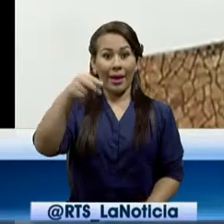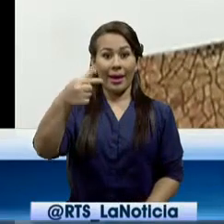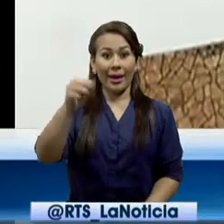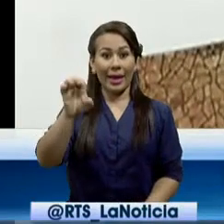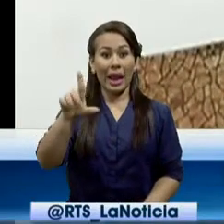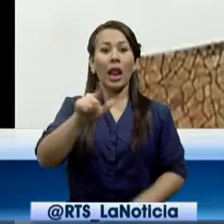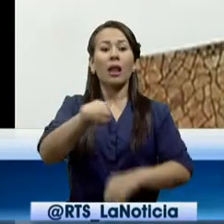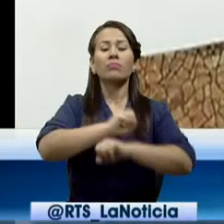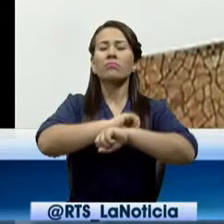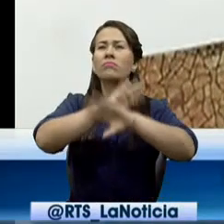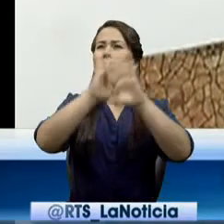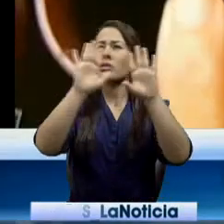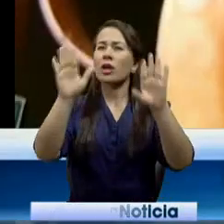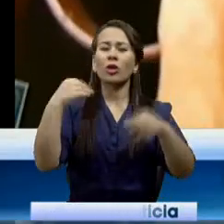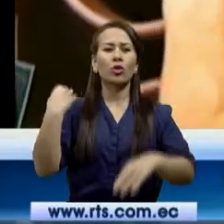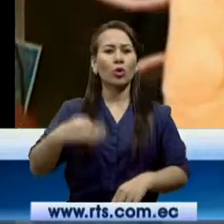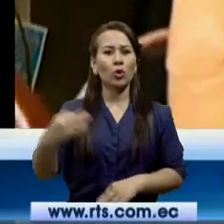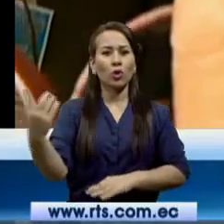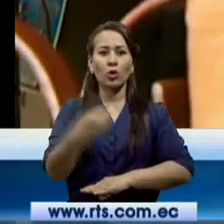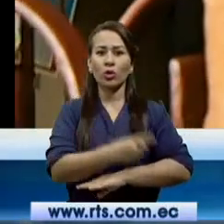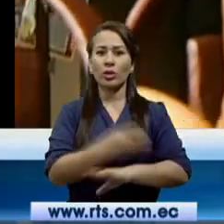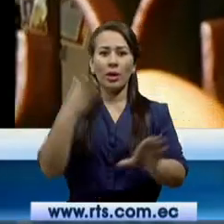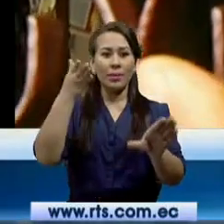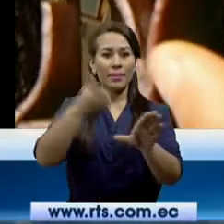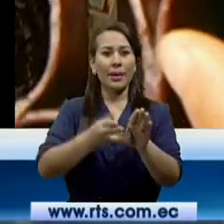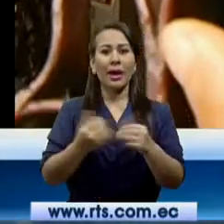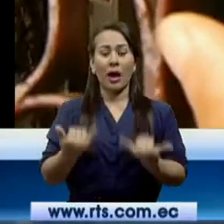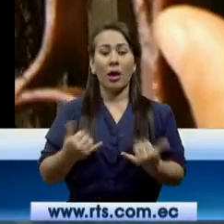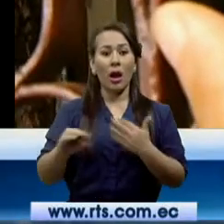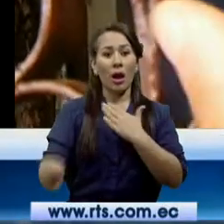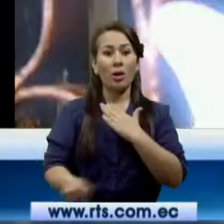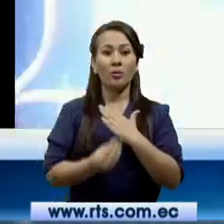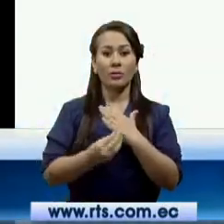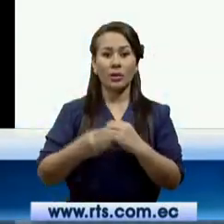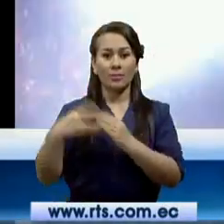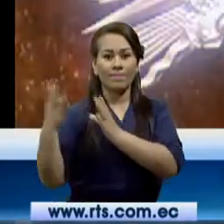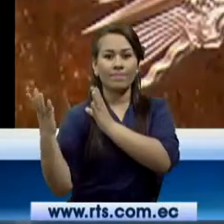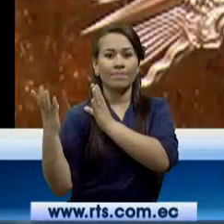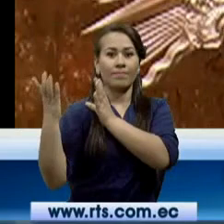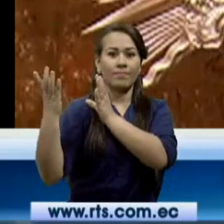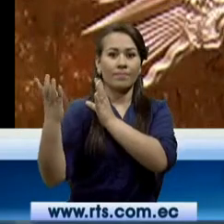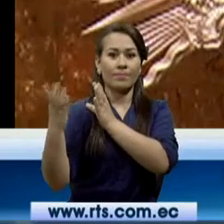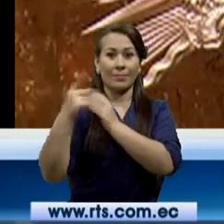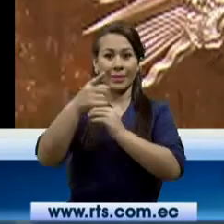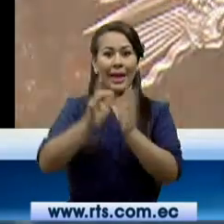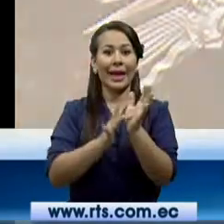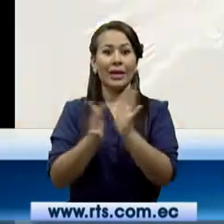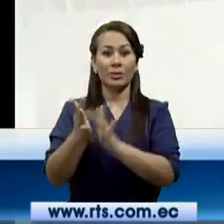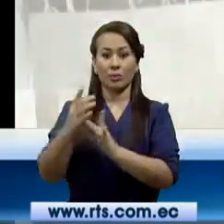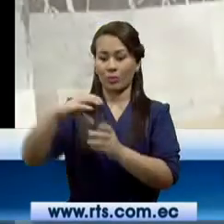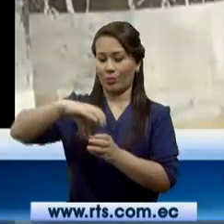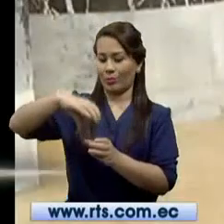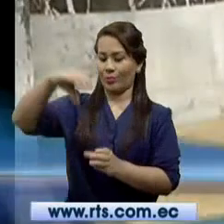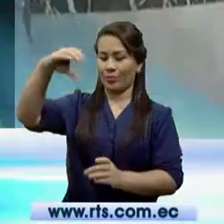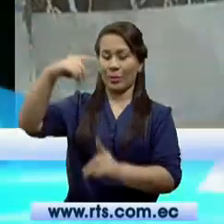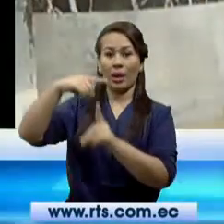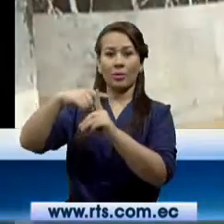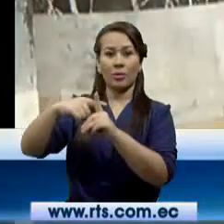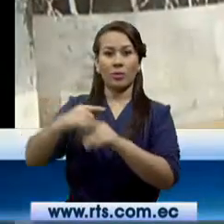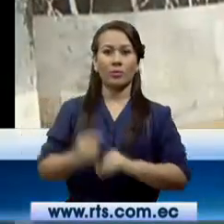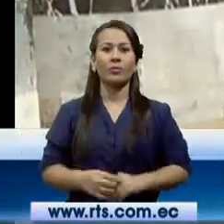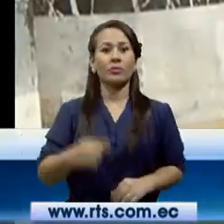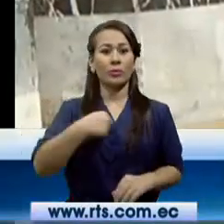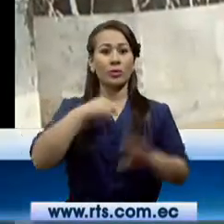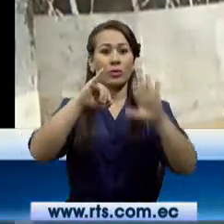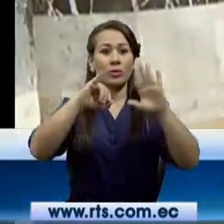a la iglesia todos los días. Ya está listo para sumar sus hombros al Jesús del Madero. Tengo que estar aquí a las seis de